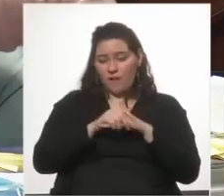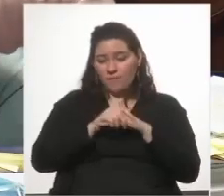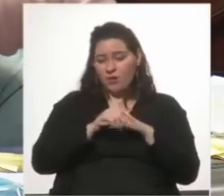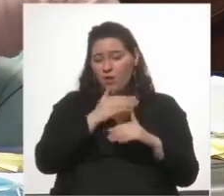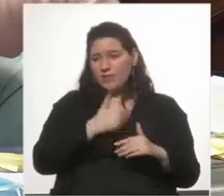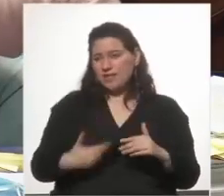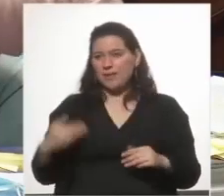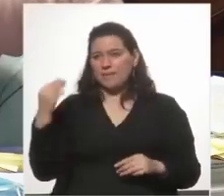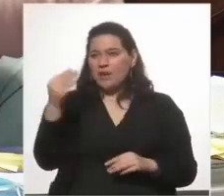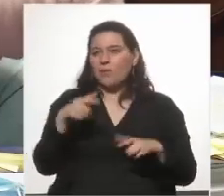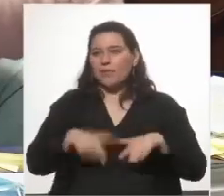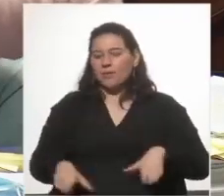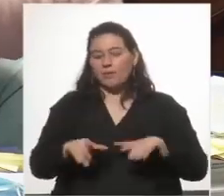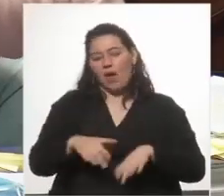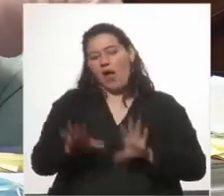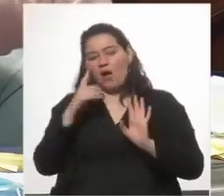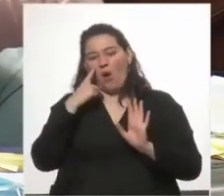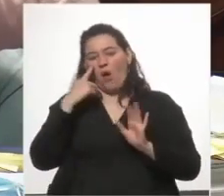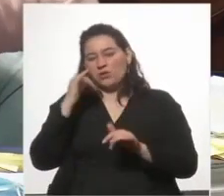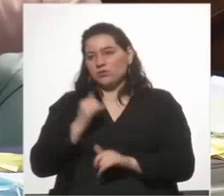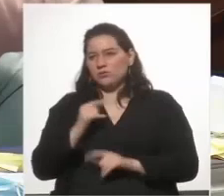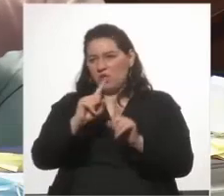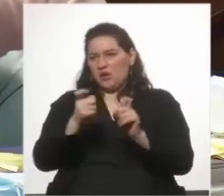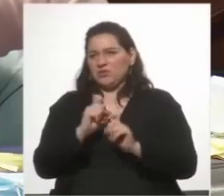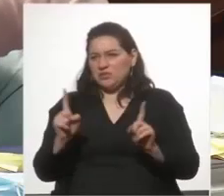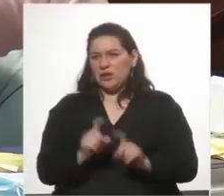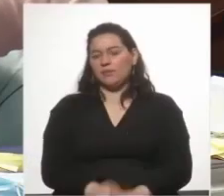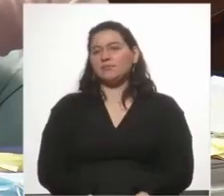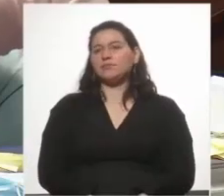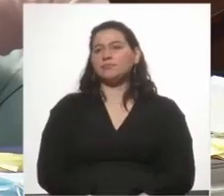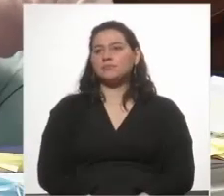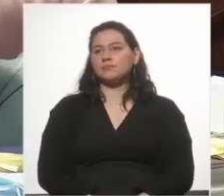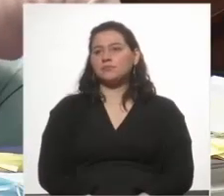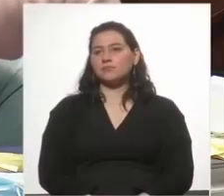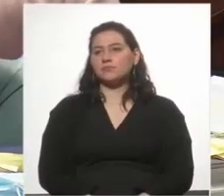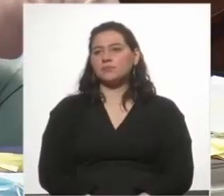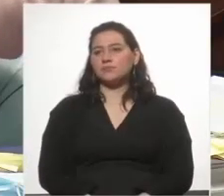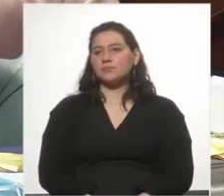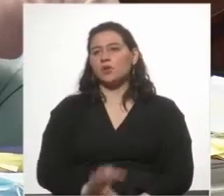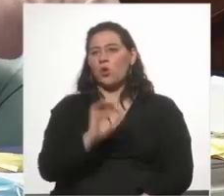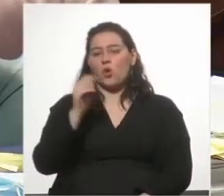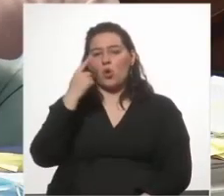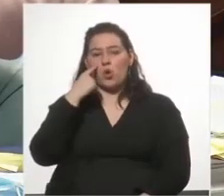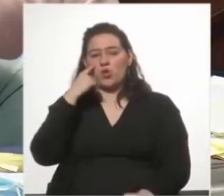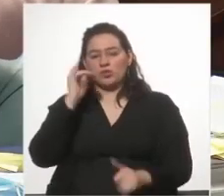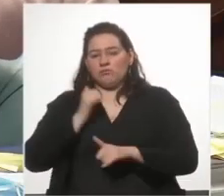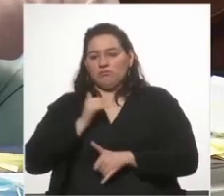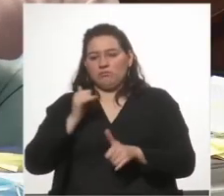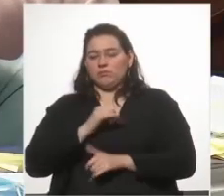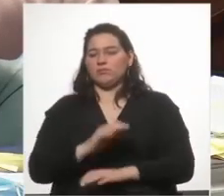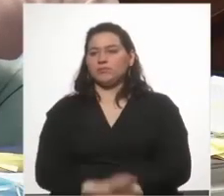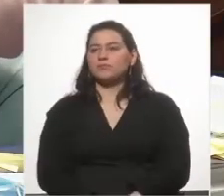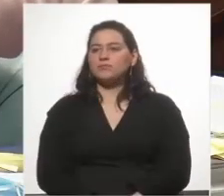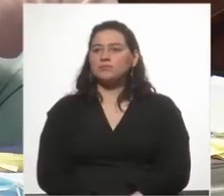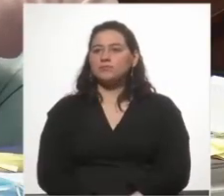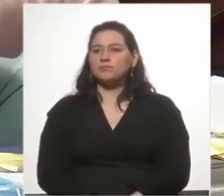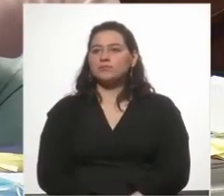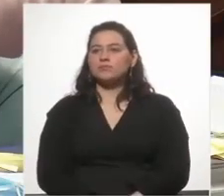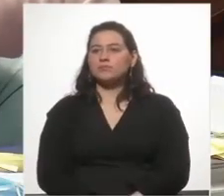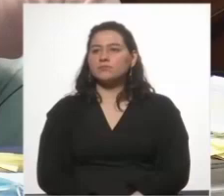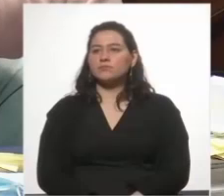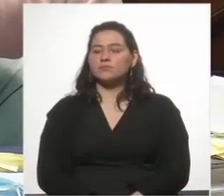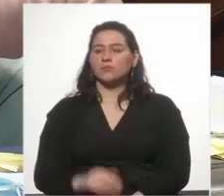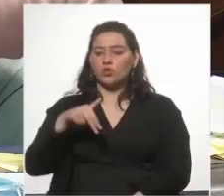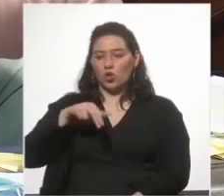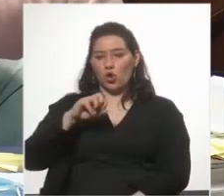pretender que se conoce a las Fuerzas Armadas hoy pretender que se conoce a las Fuerzas Armadas la doctora